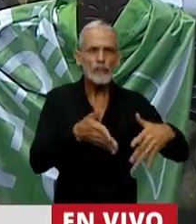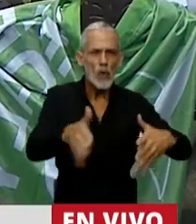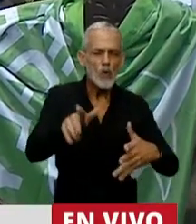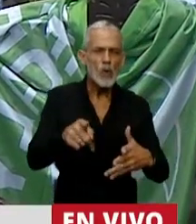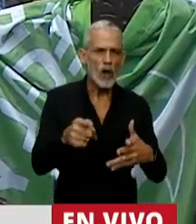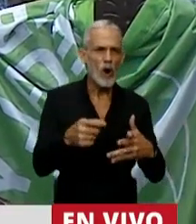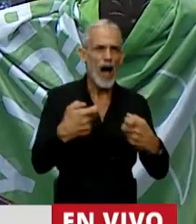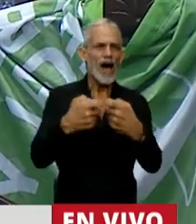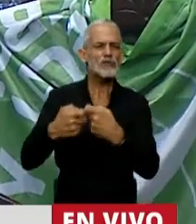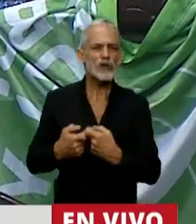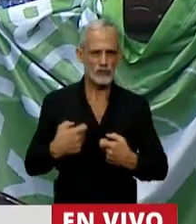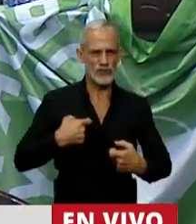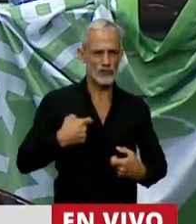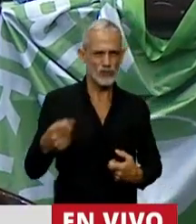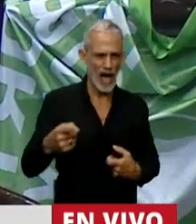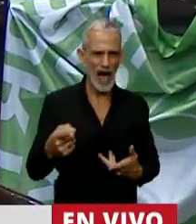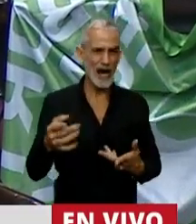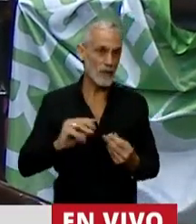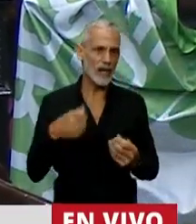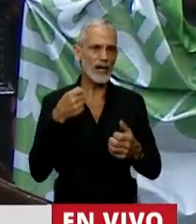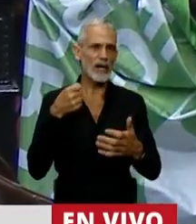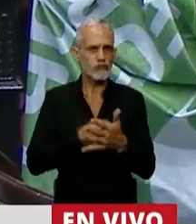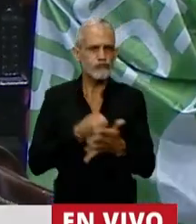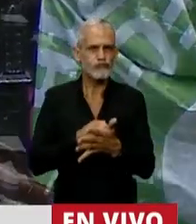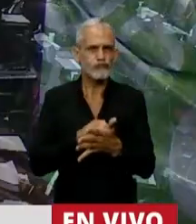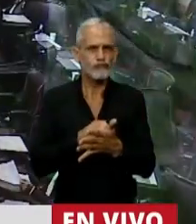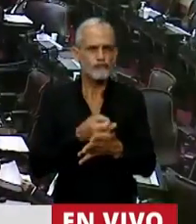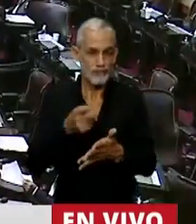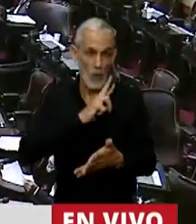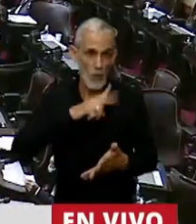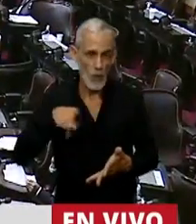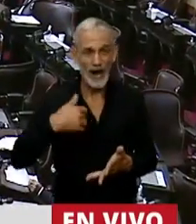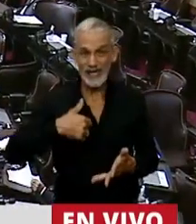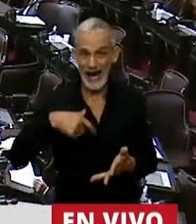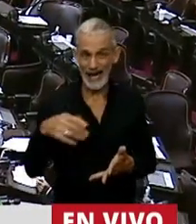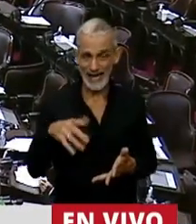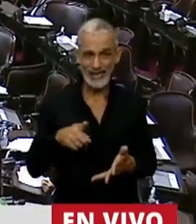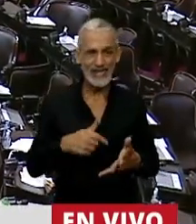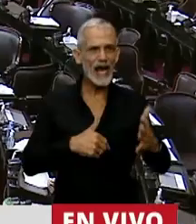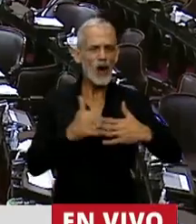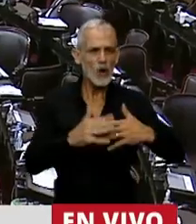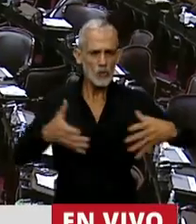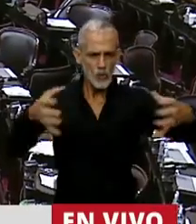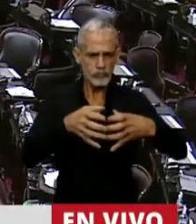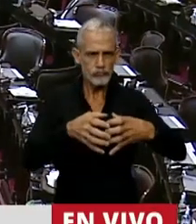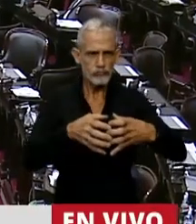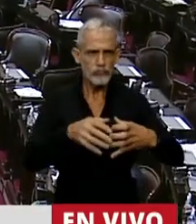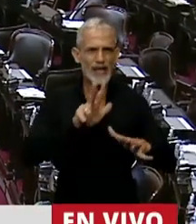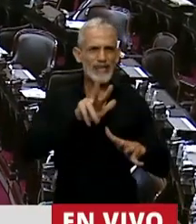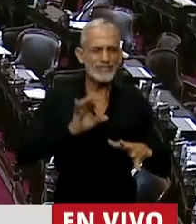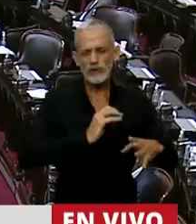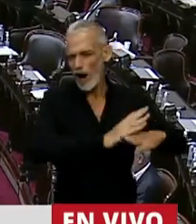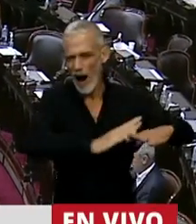con las organizaciones sociales para enfrentar esa situación. Las mujeres argentinas construyeron. Durante 35